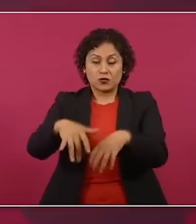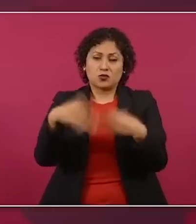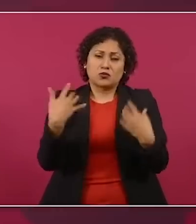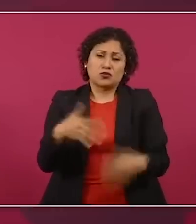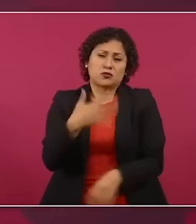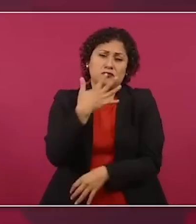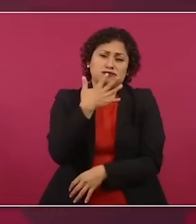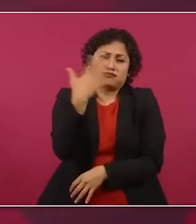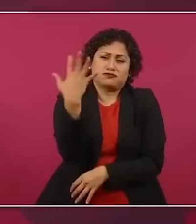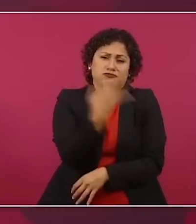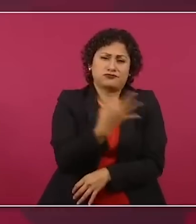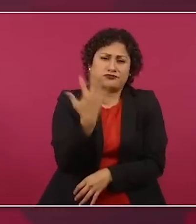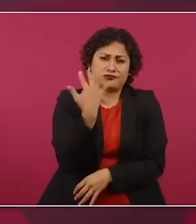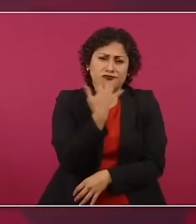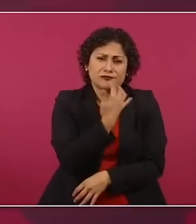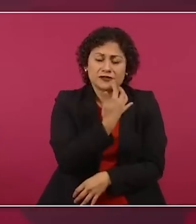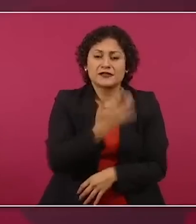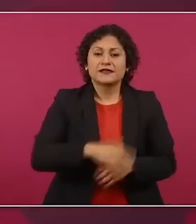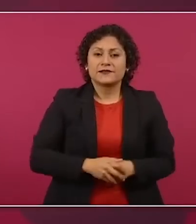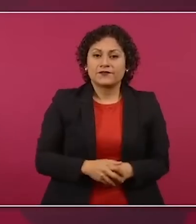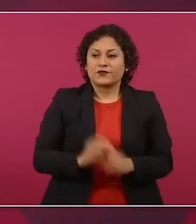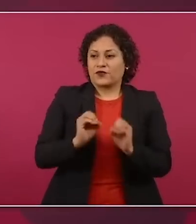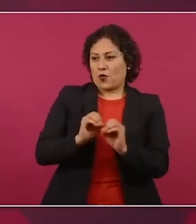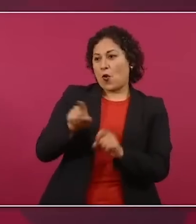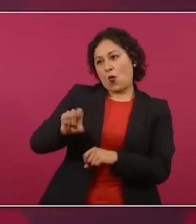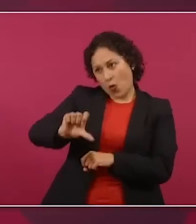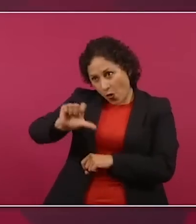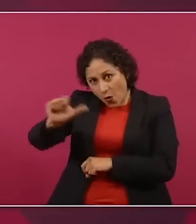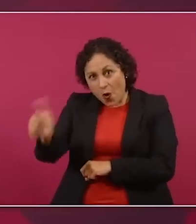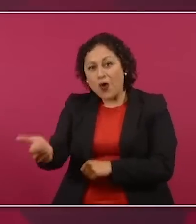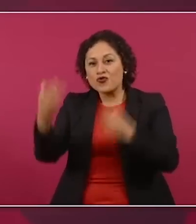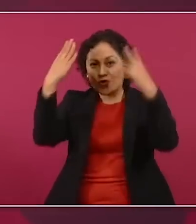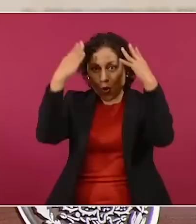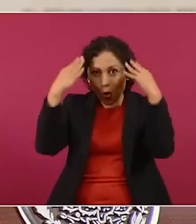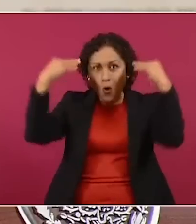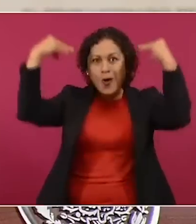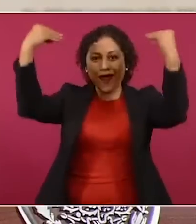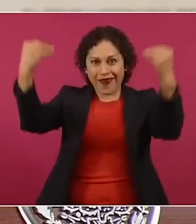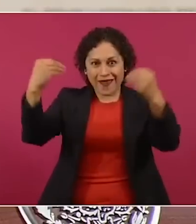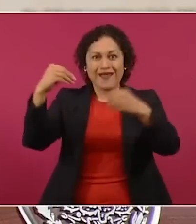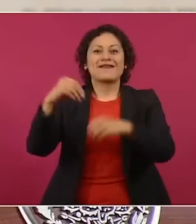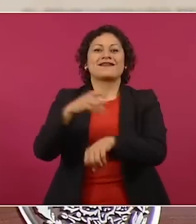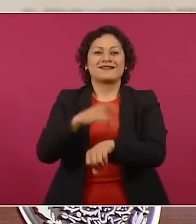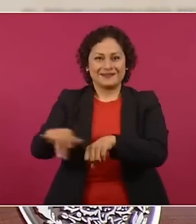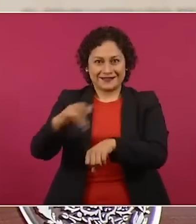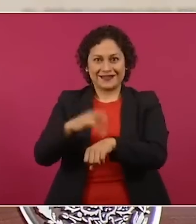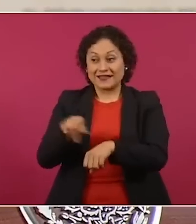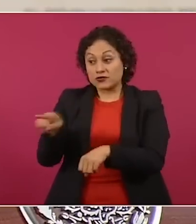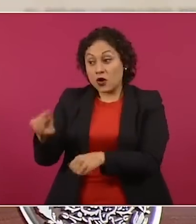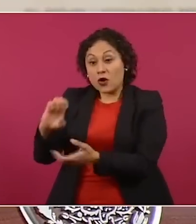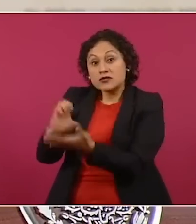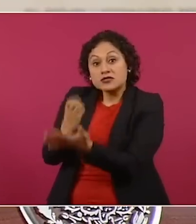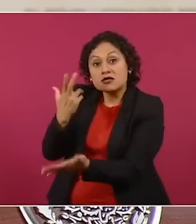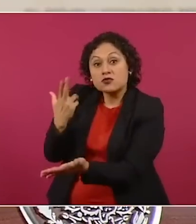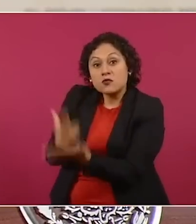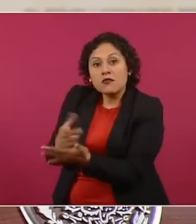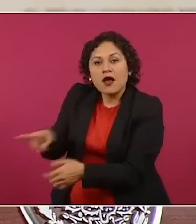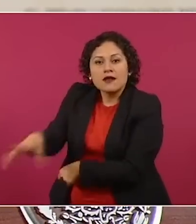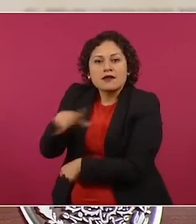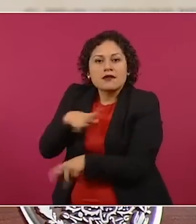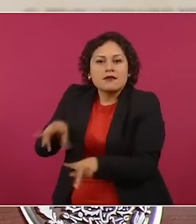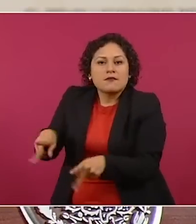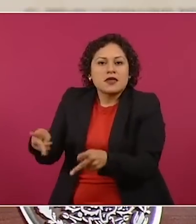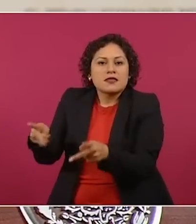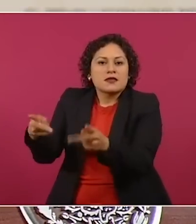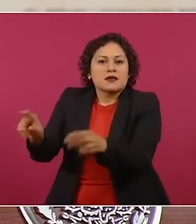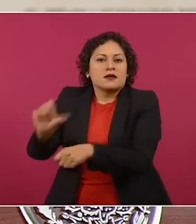o queso holandés de Chetumal, y